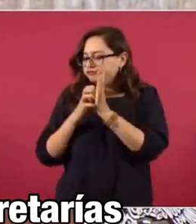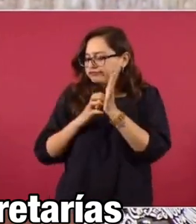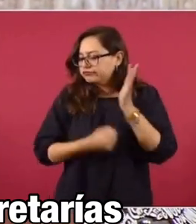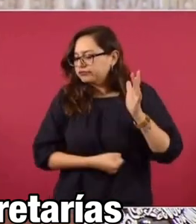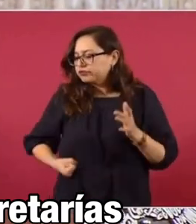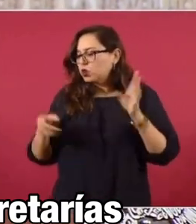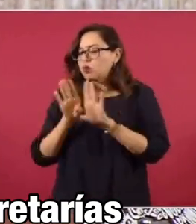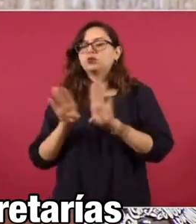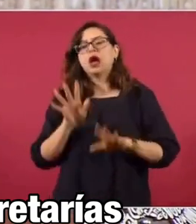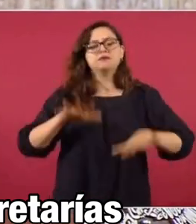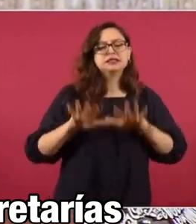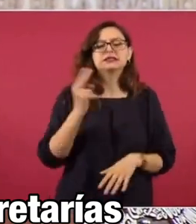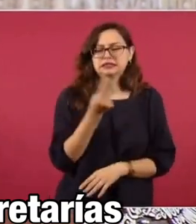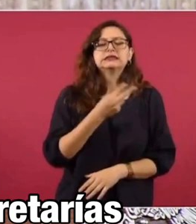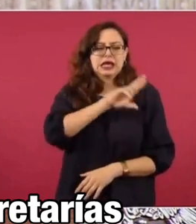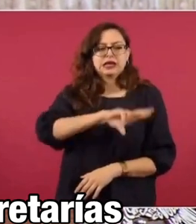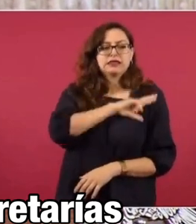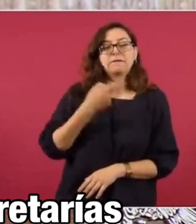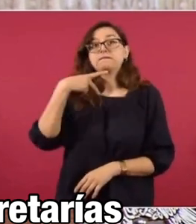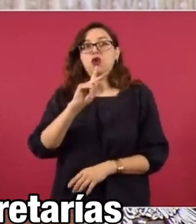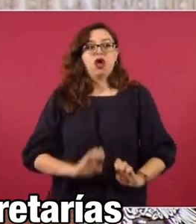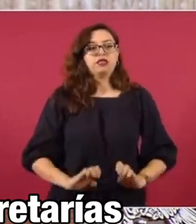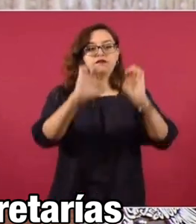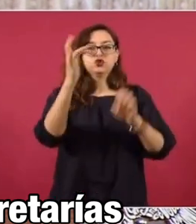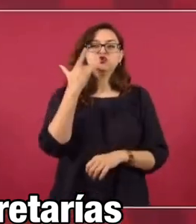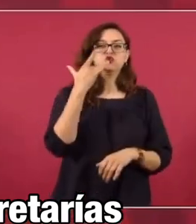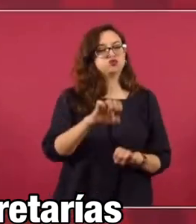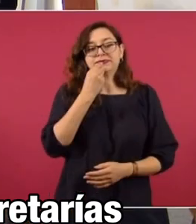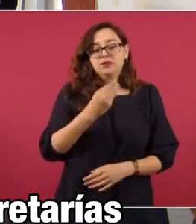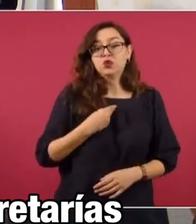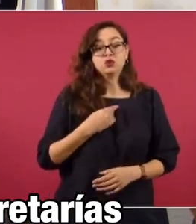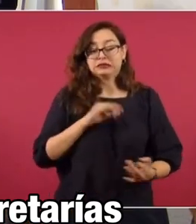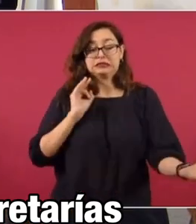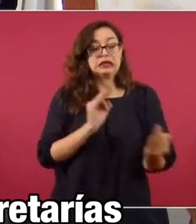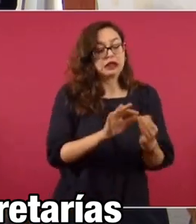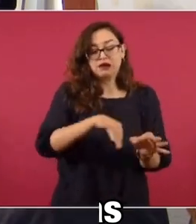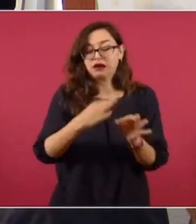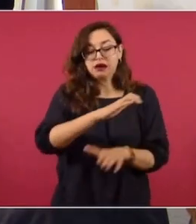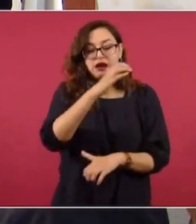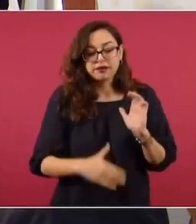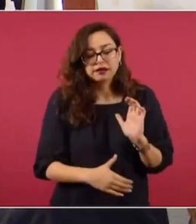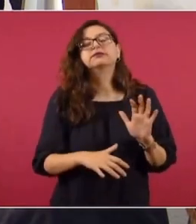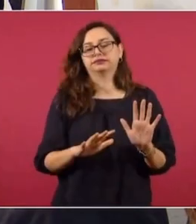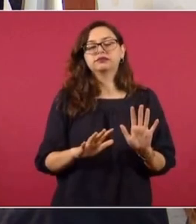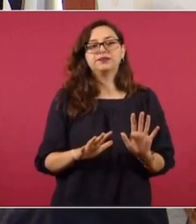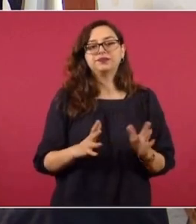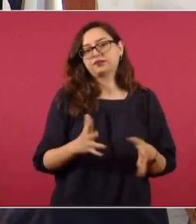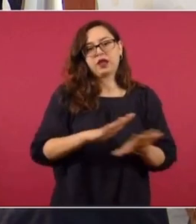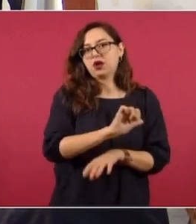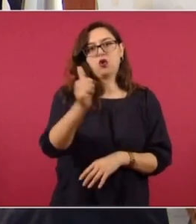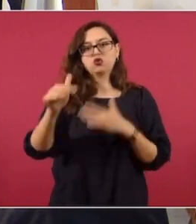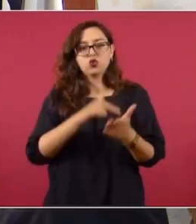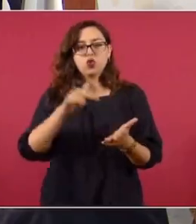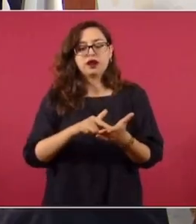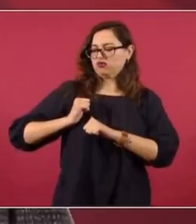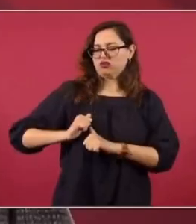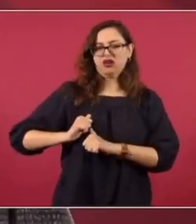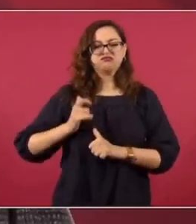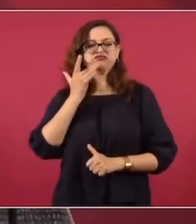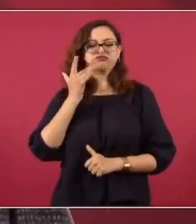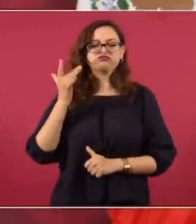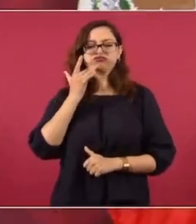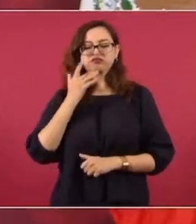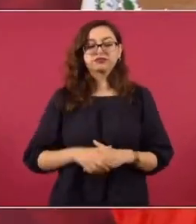lujo para las secretarías, ya eso no se permite. Logramos cerrar muchas oficinas que habían en el extranjero.